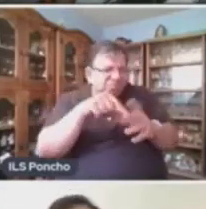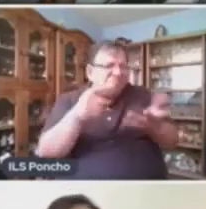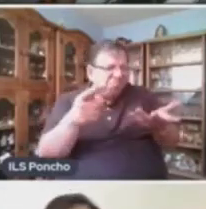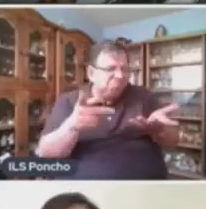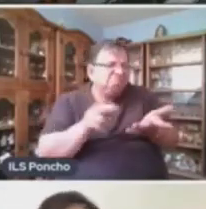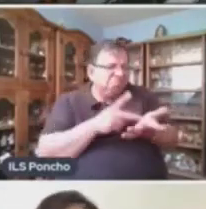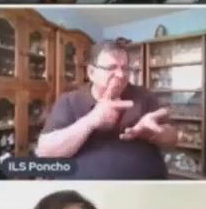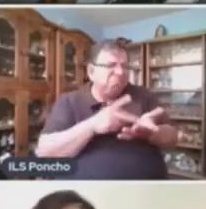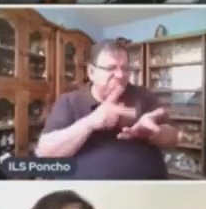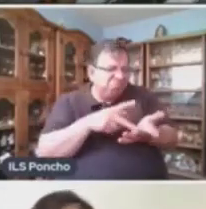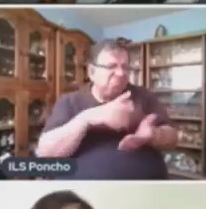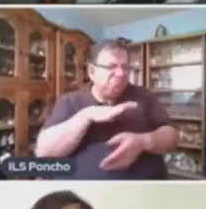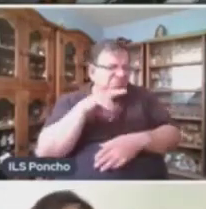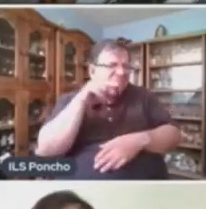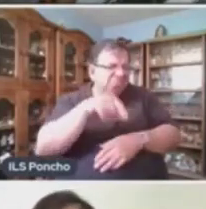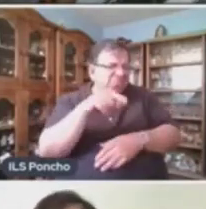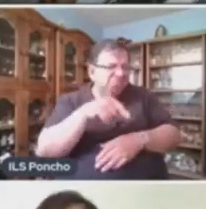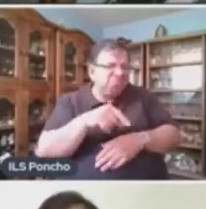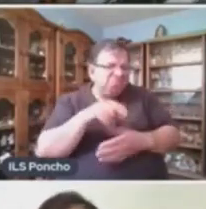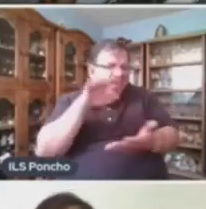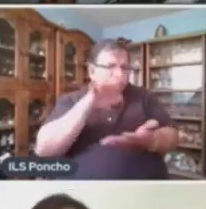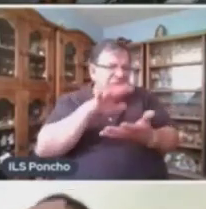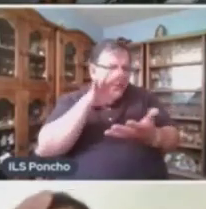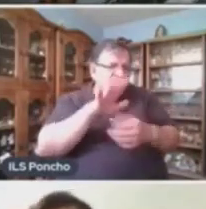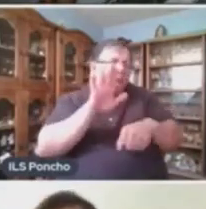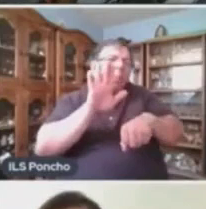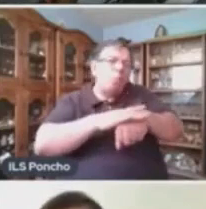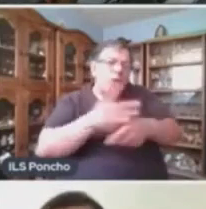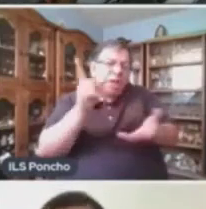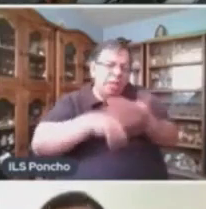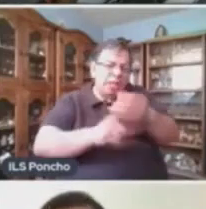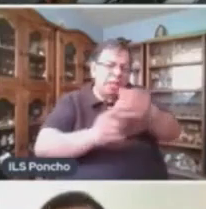Podemos Encontrar En Almohadas De Plumas